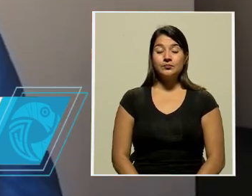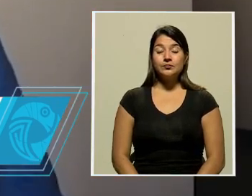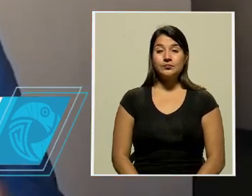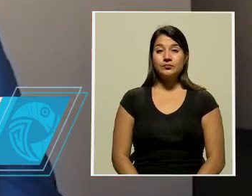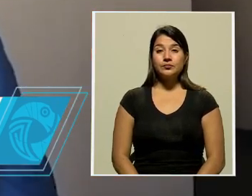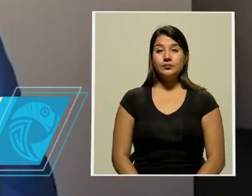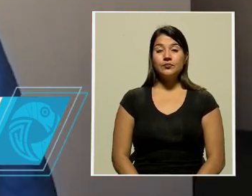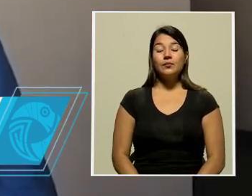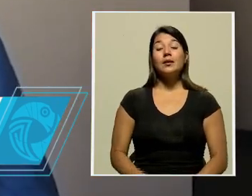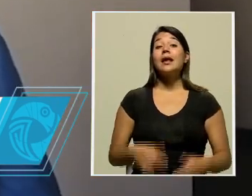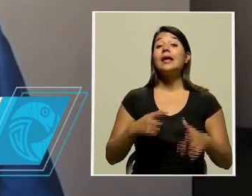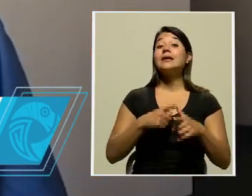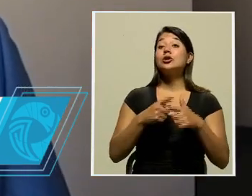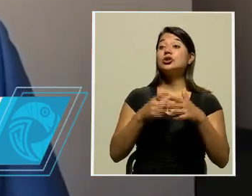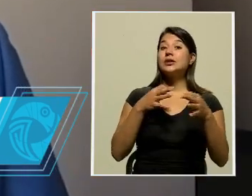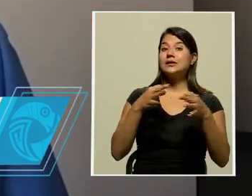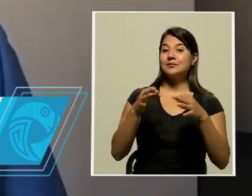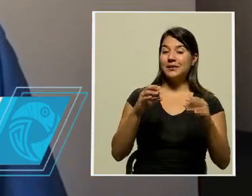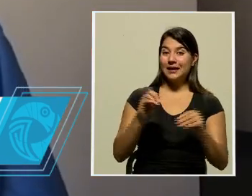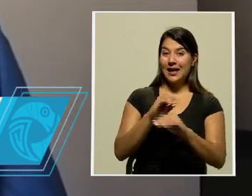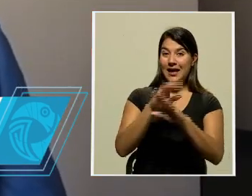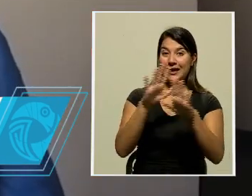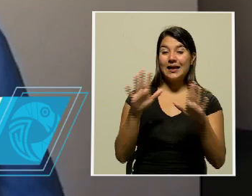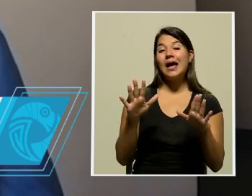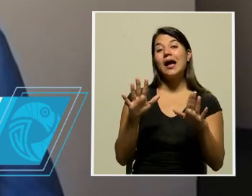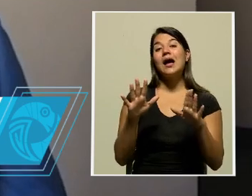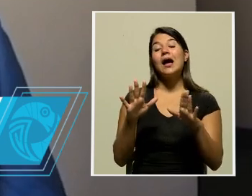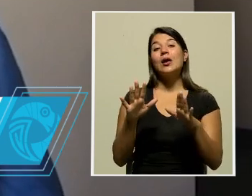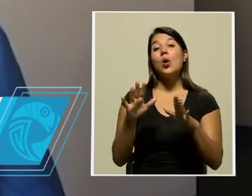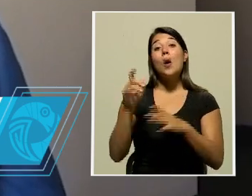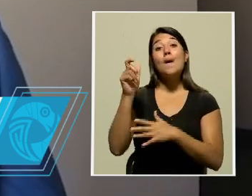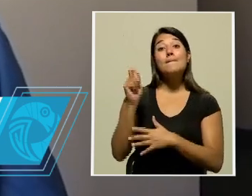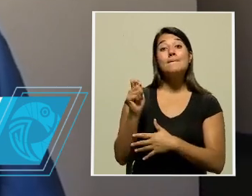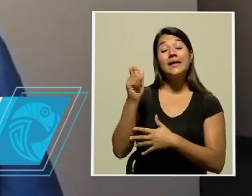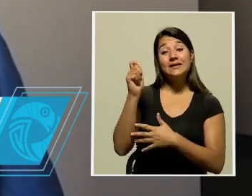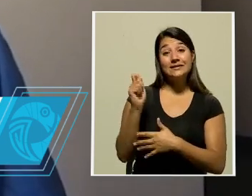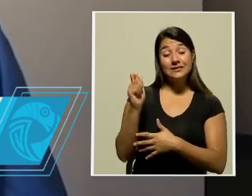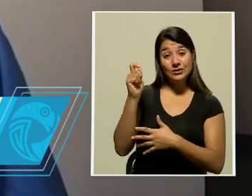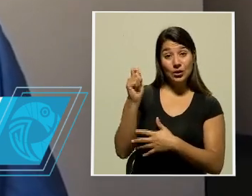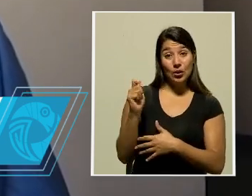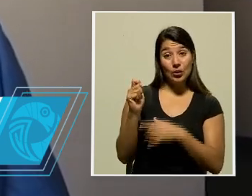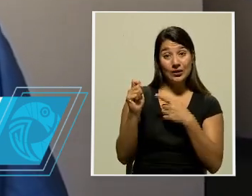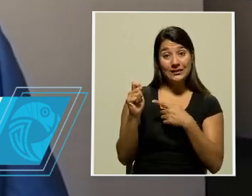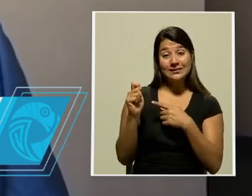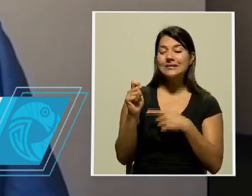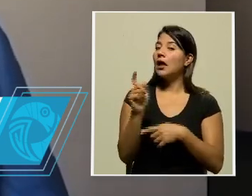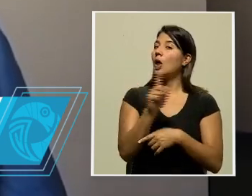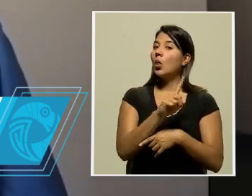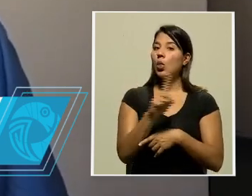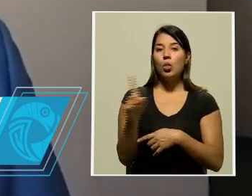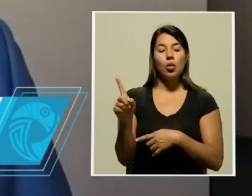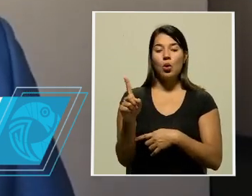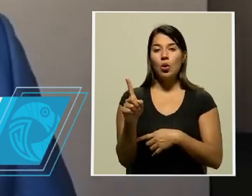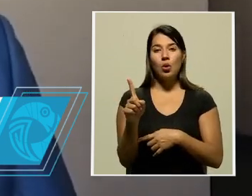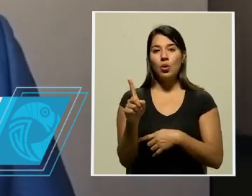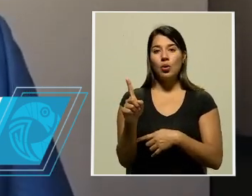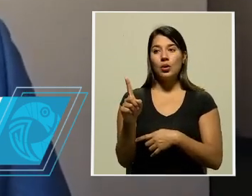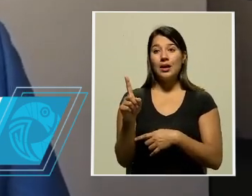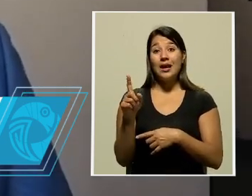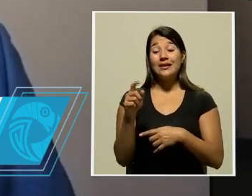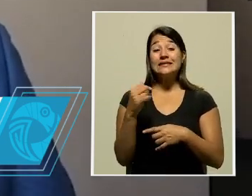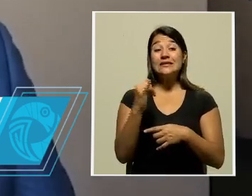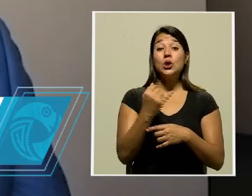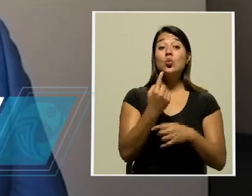Se deja claridad sobre que los regímenes de pensiones complementarias no estarán sujetos a impuesto sobre la